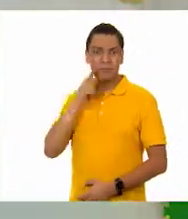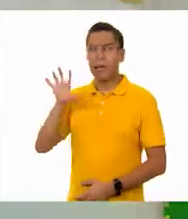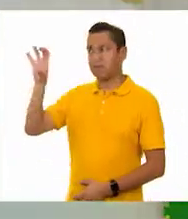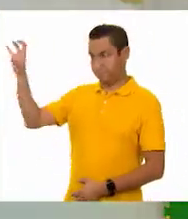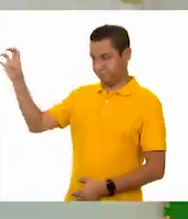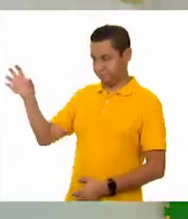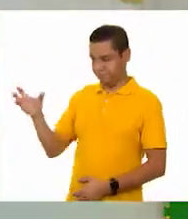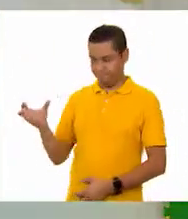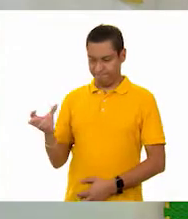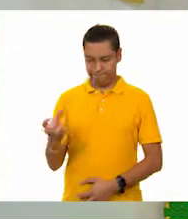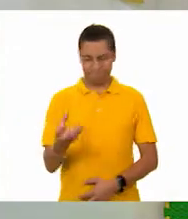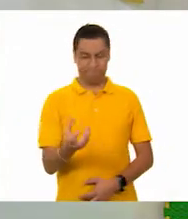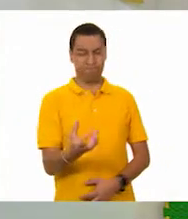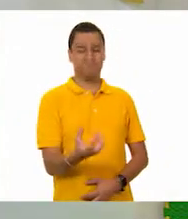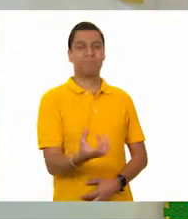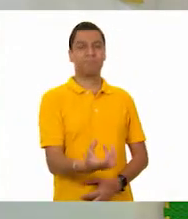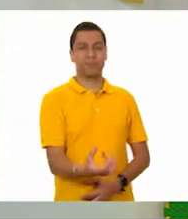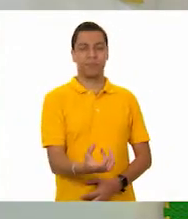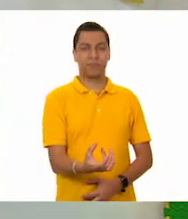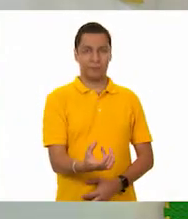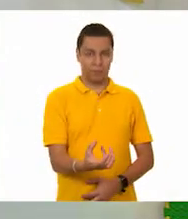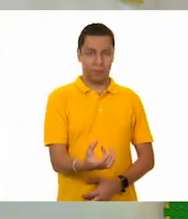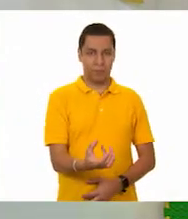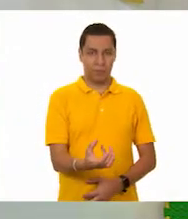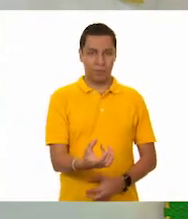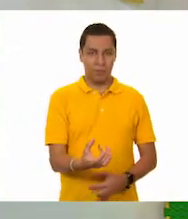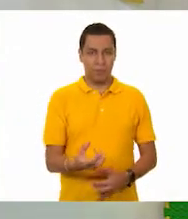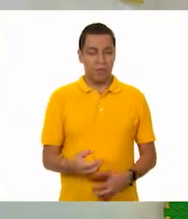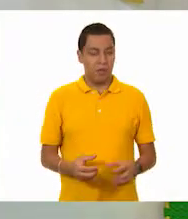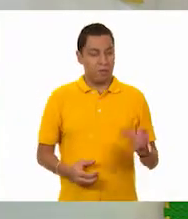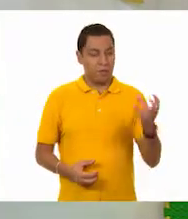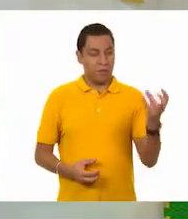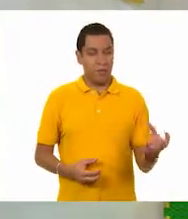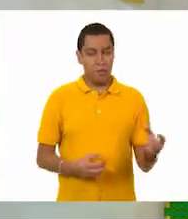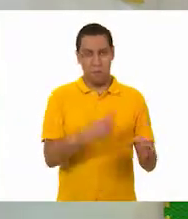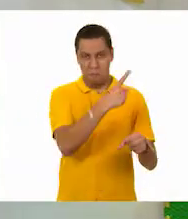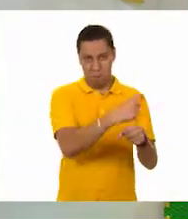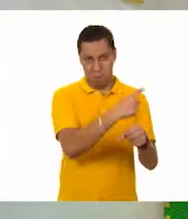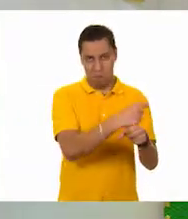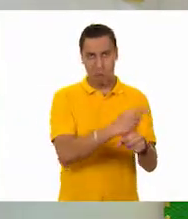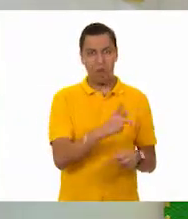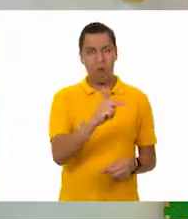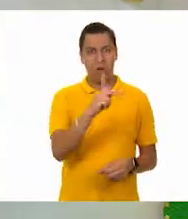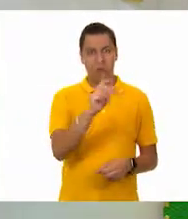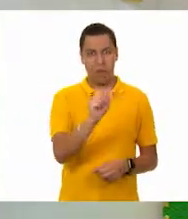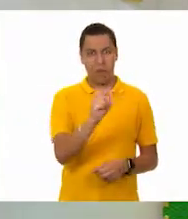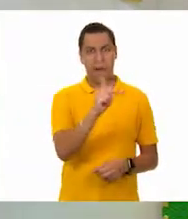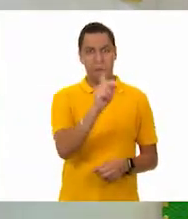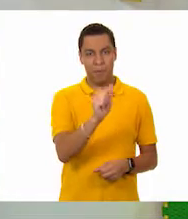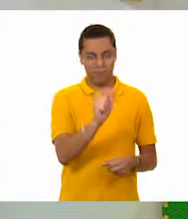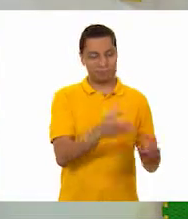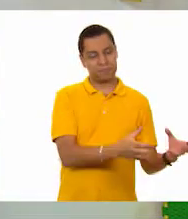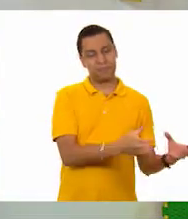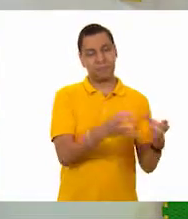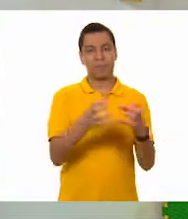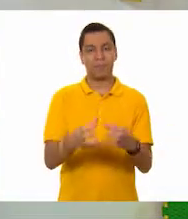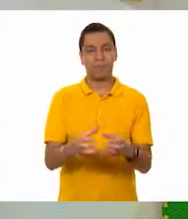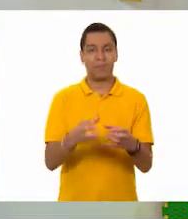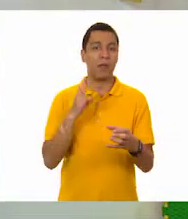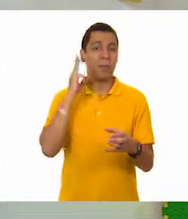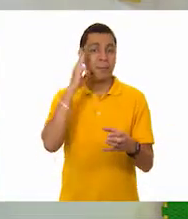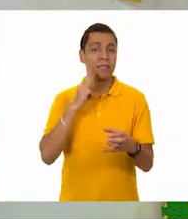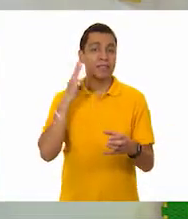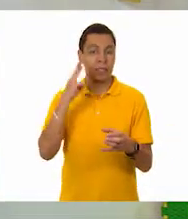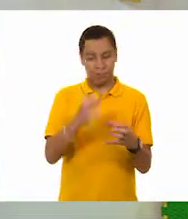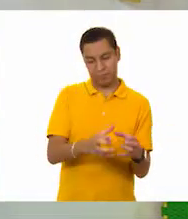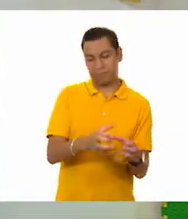en automático. Es decir, si habíamos dicho desde el principio que la calabaza estaba en el, entre los tres más pesados, pues pongamos en tercero